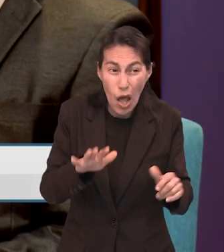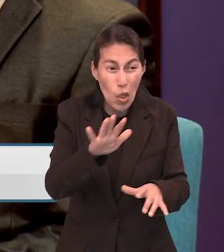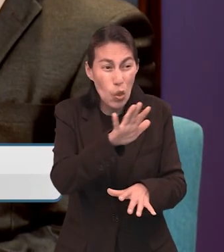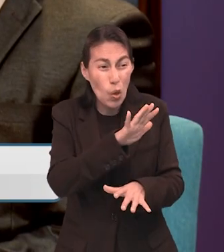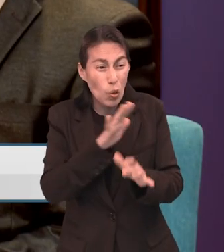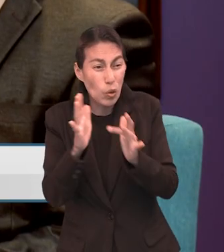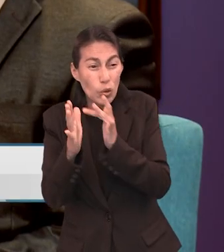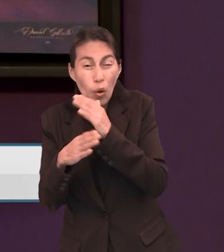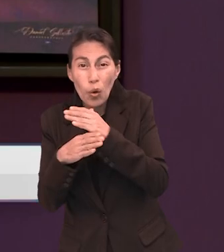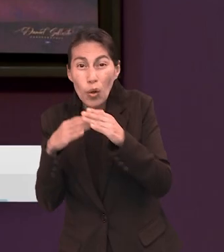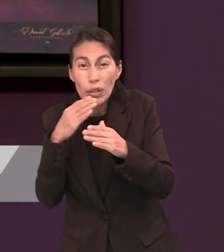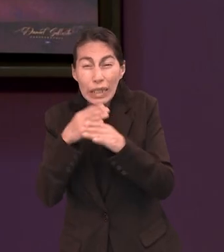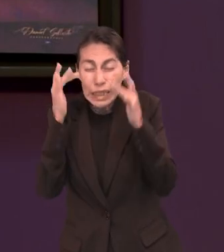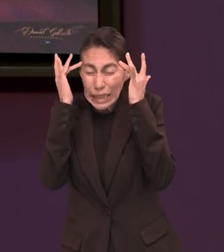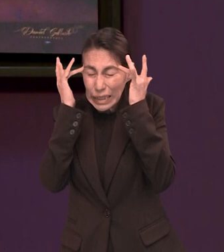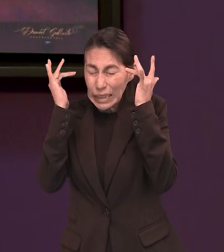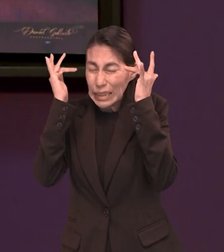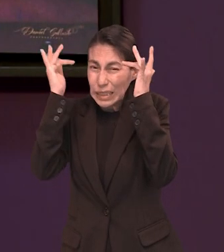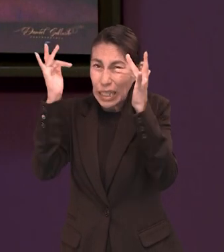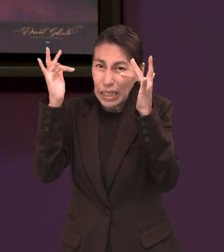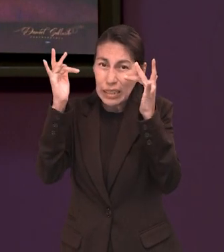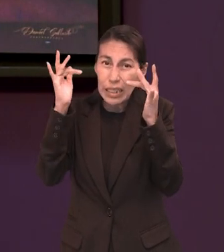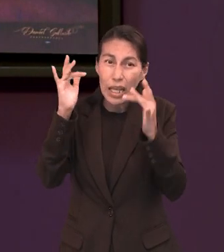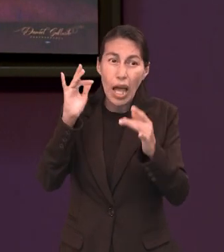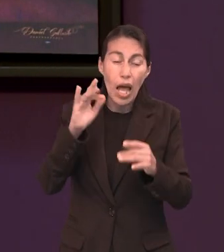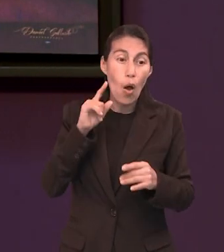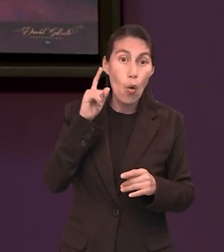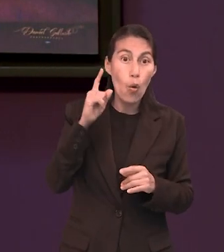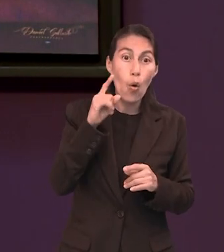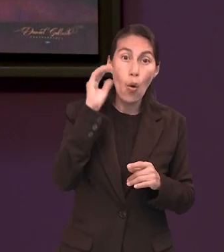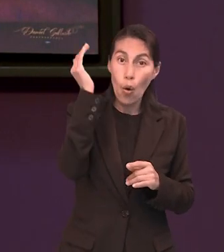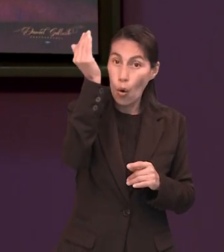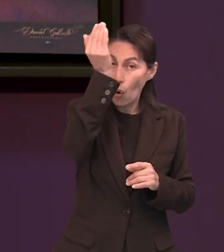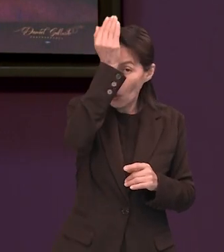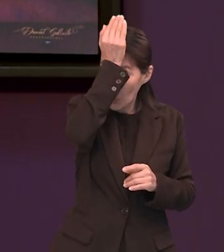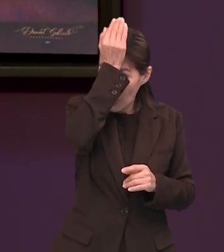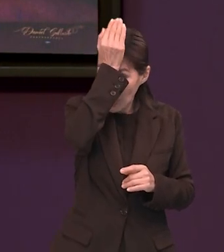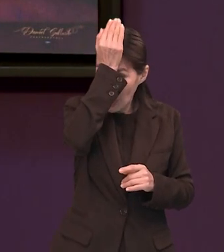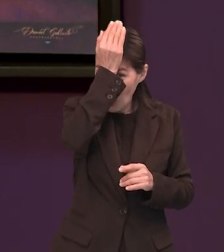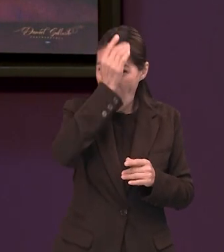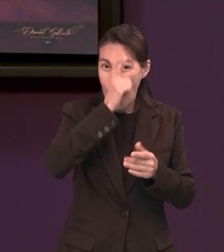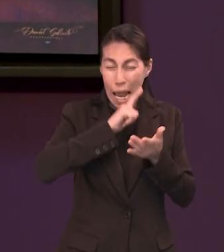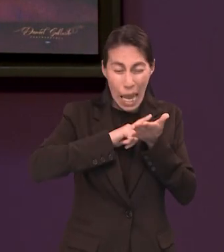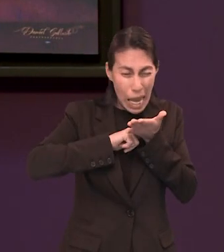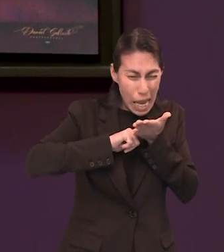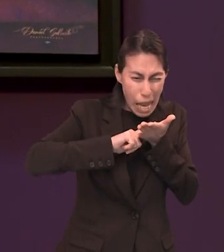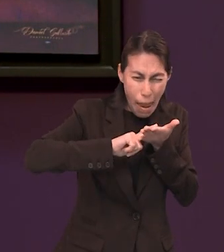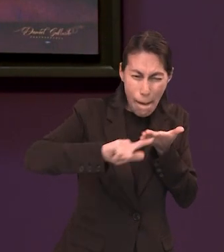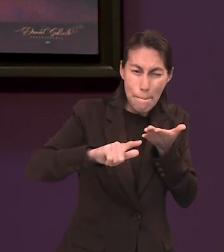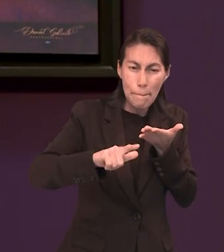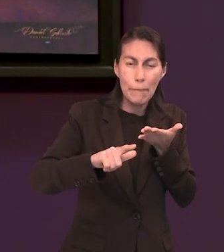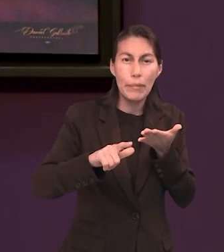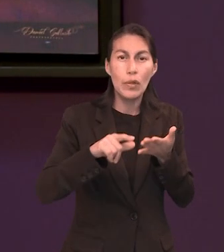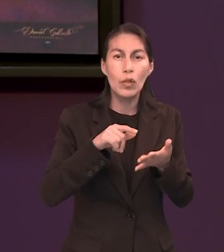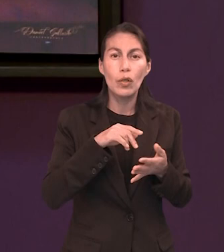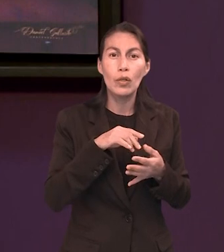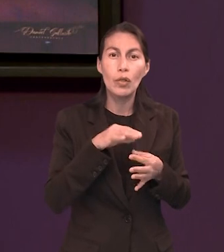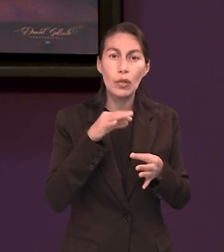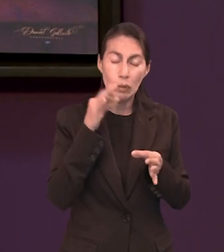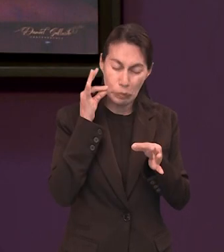hierro en las cosas santas de Jehová, traerá por su culpa a Jehová un carnero sin defecto de los rebaños,